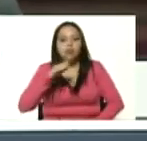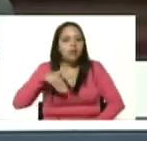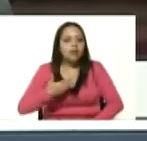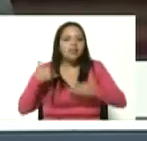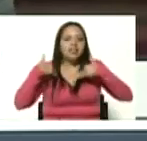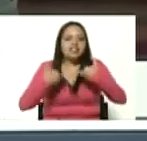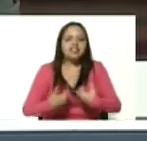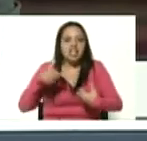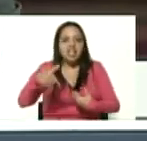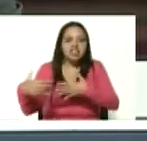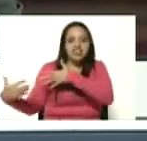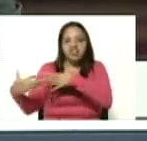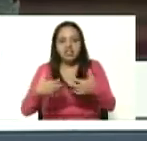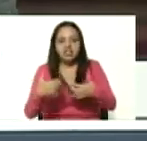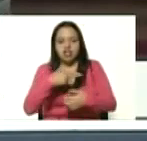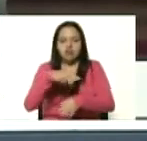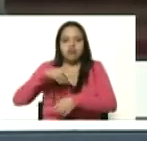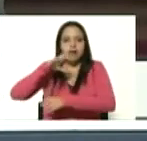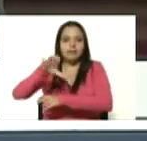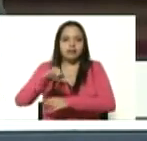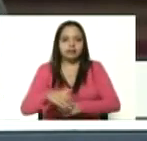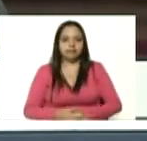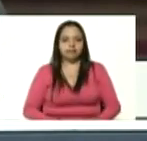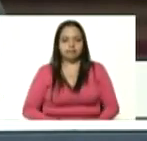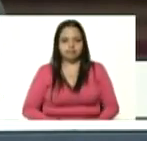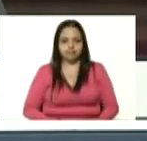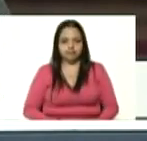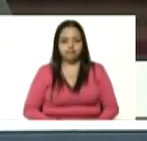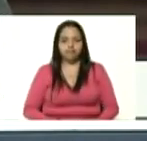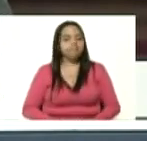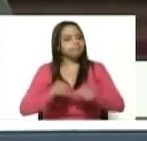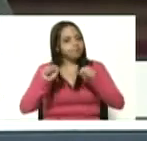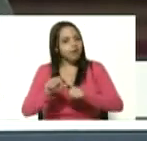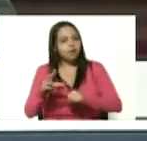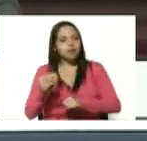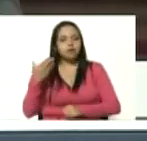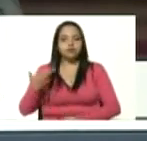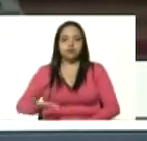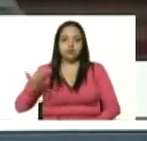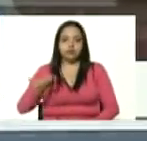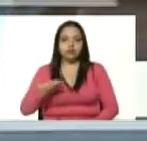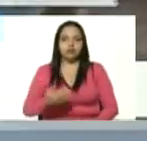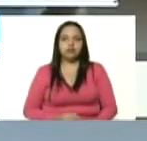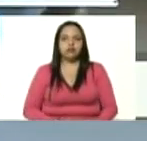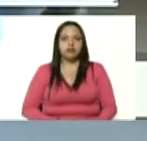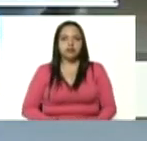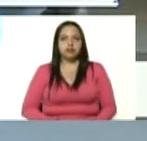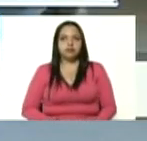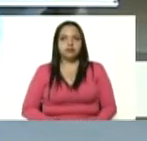esta batalla por nuestra patria bueno fíjense ustedes muy importante quiero traer a colación